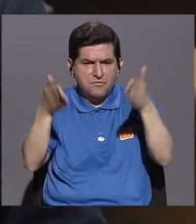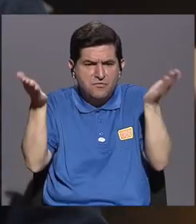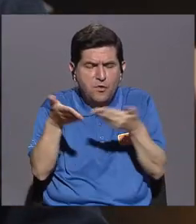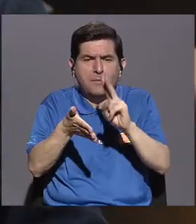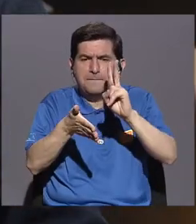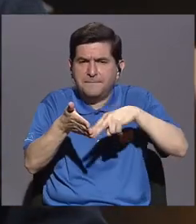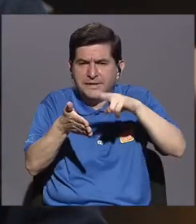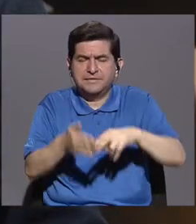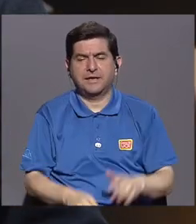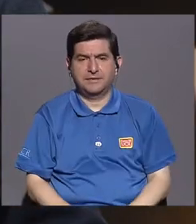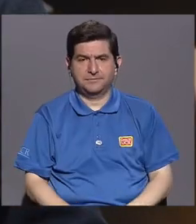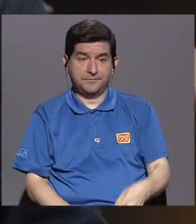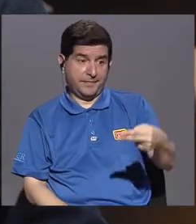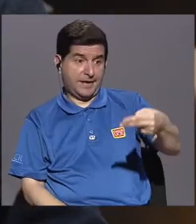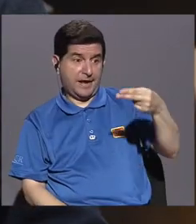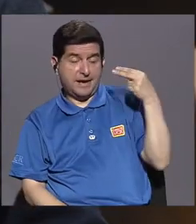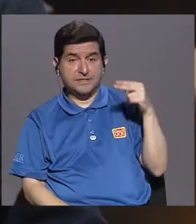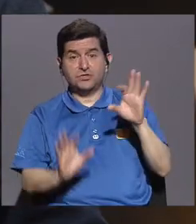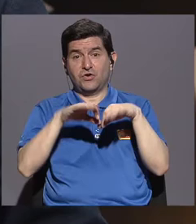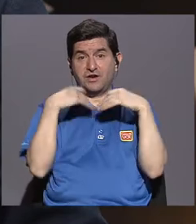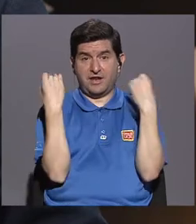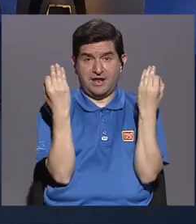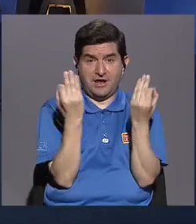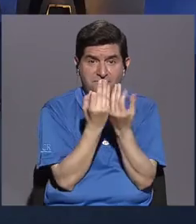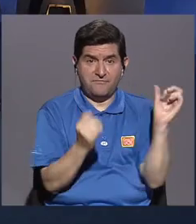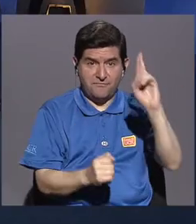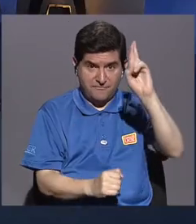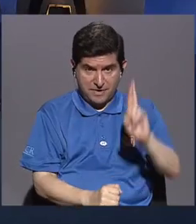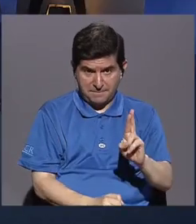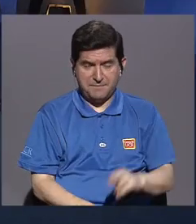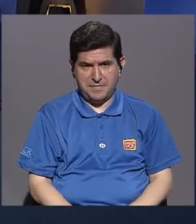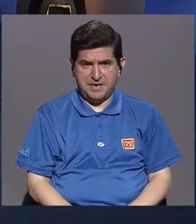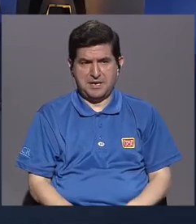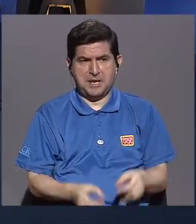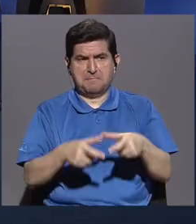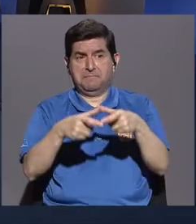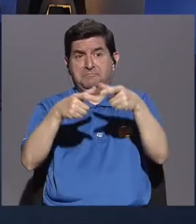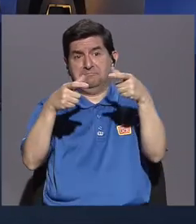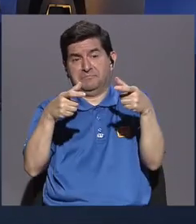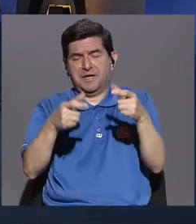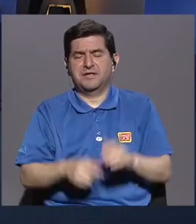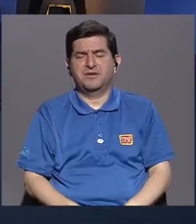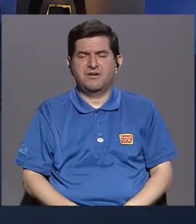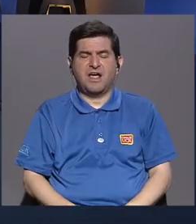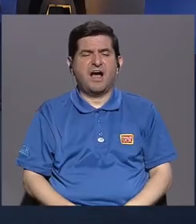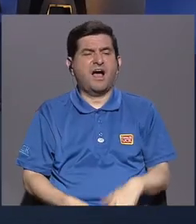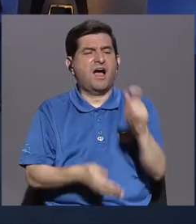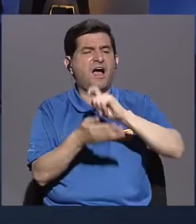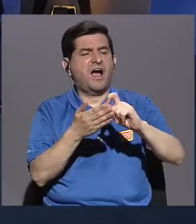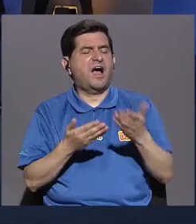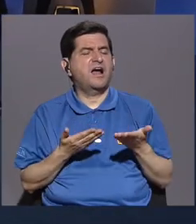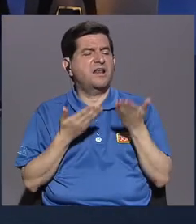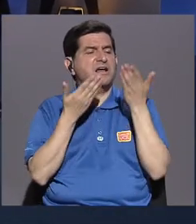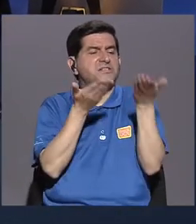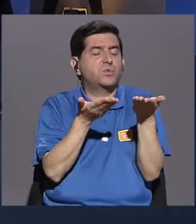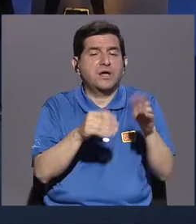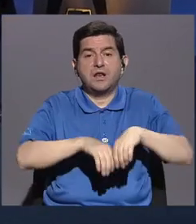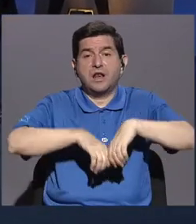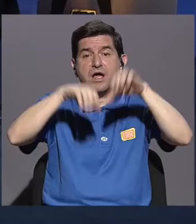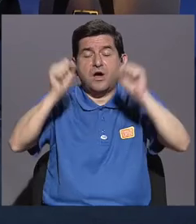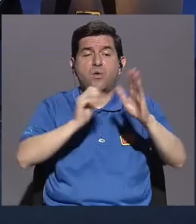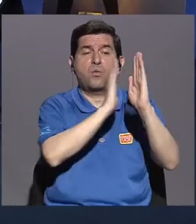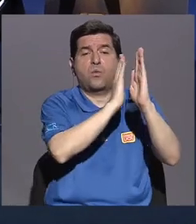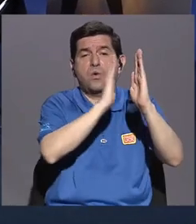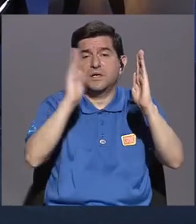lectura. Históricamente, las familias costarricenses, o muchas de ellas, han delegado en la escuela o en el sistema de